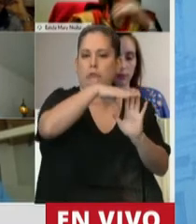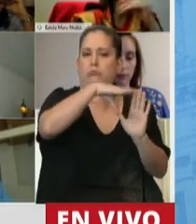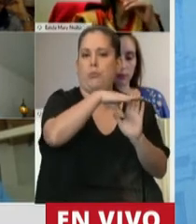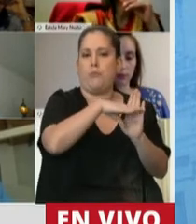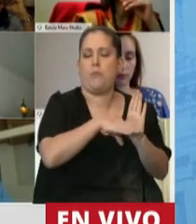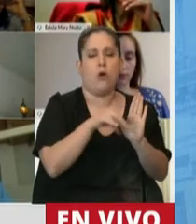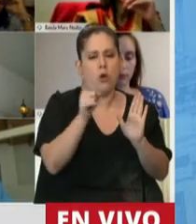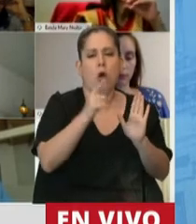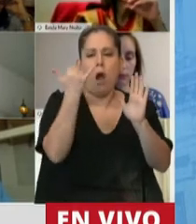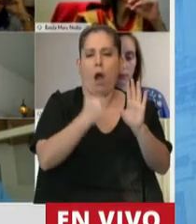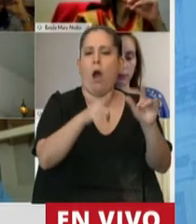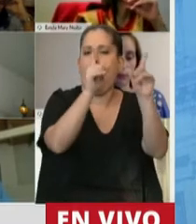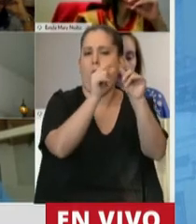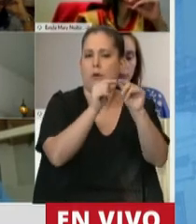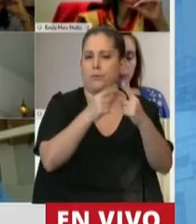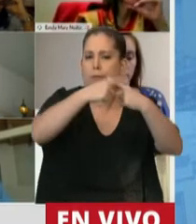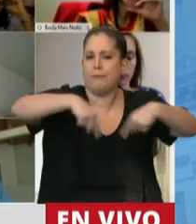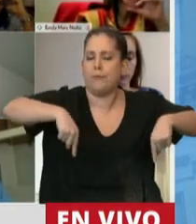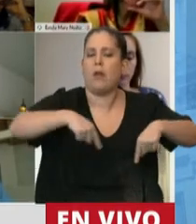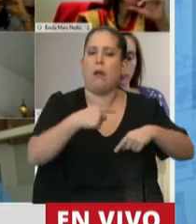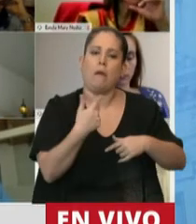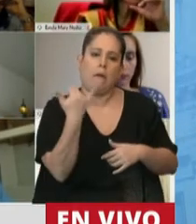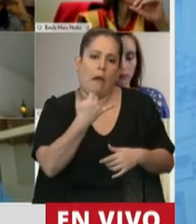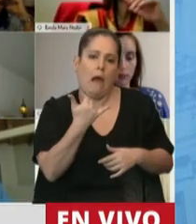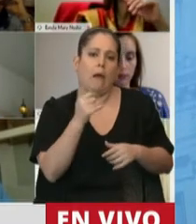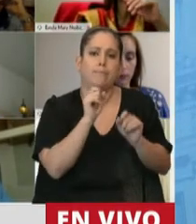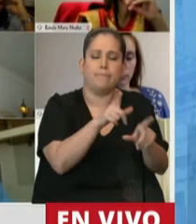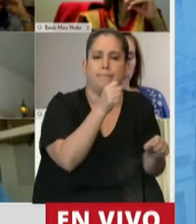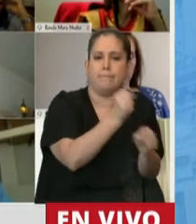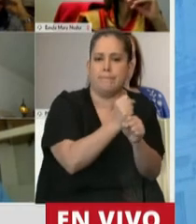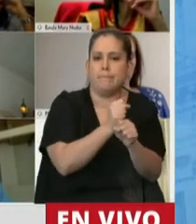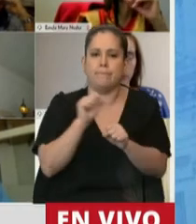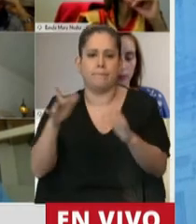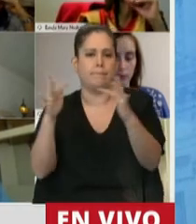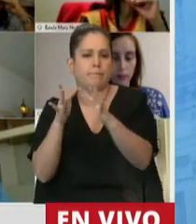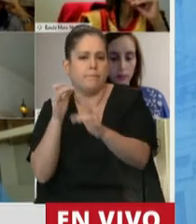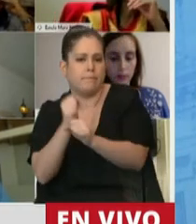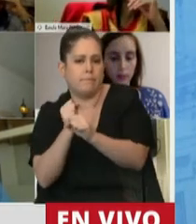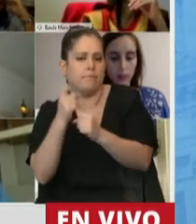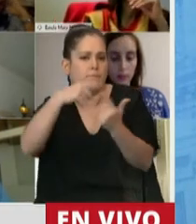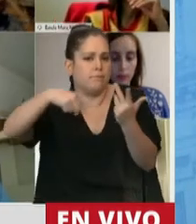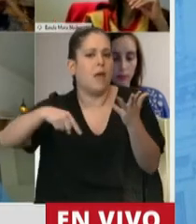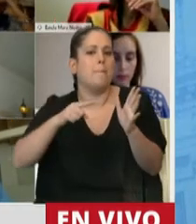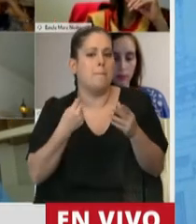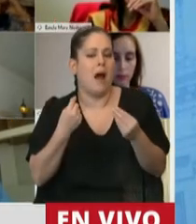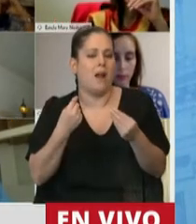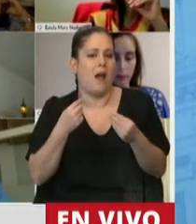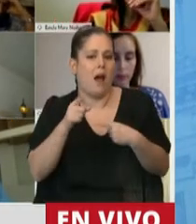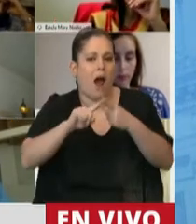más de un artículo vemos que delega las especificidades de cada una de las actividades a la negociación colectiva.